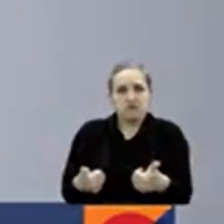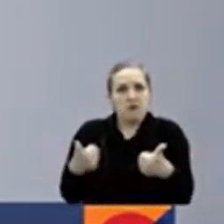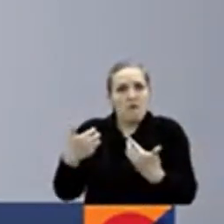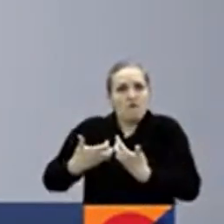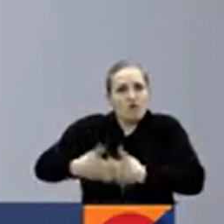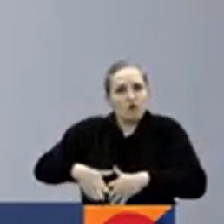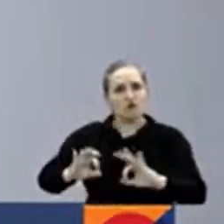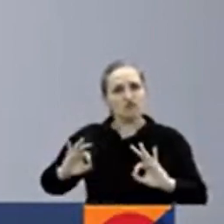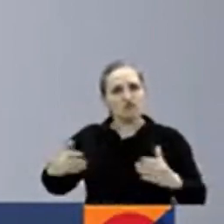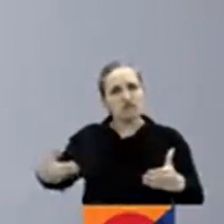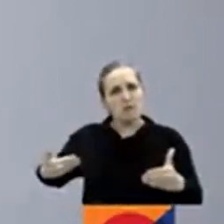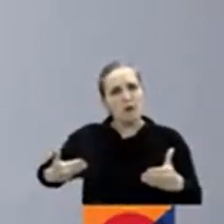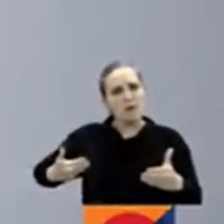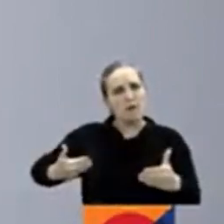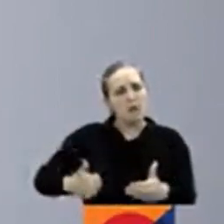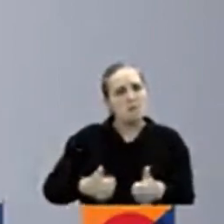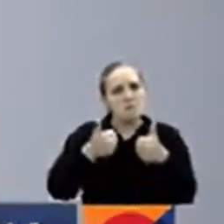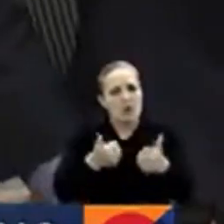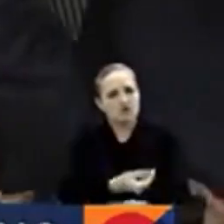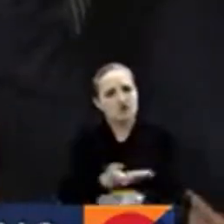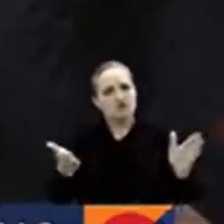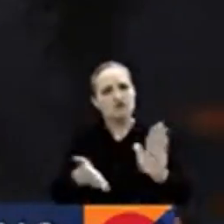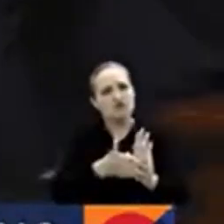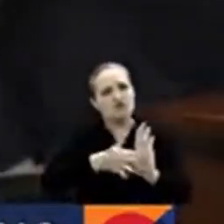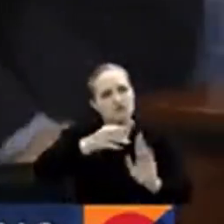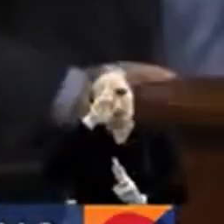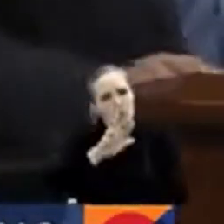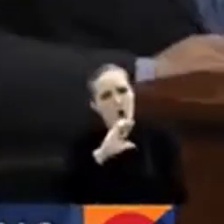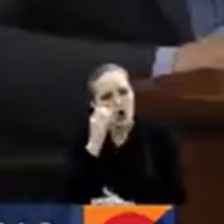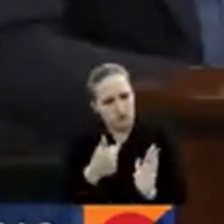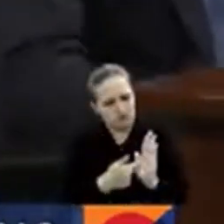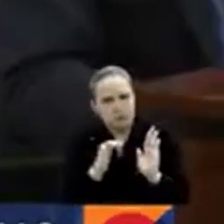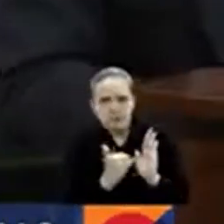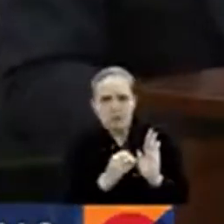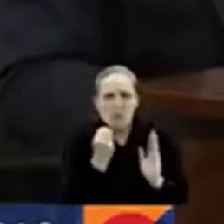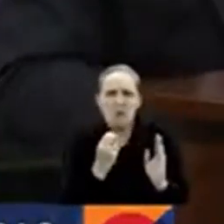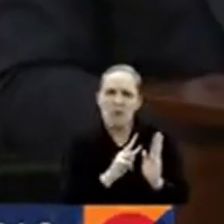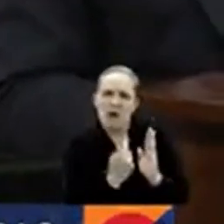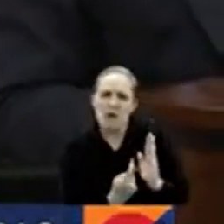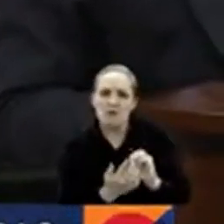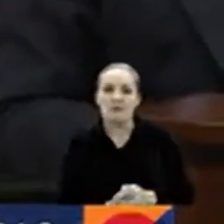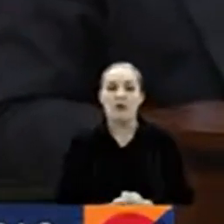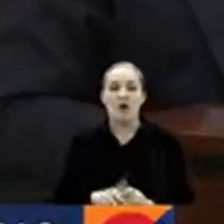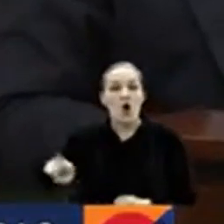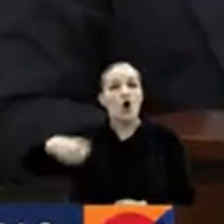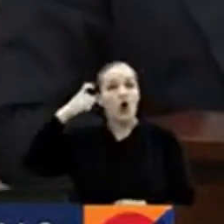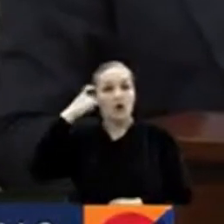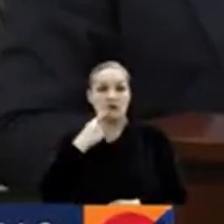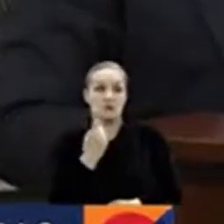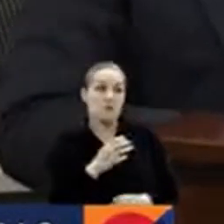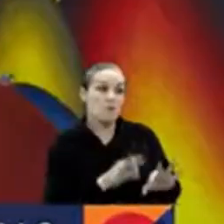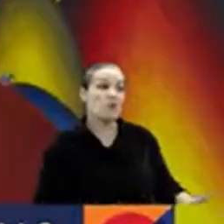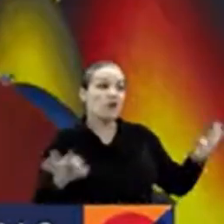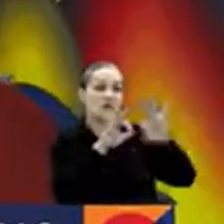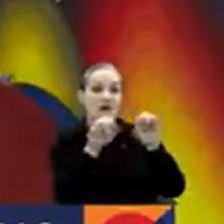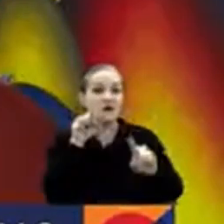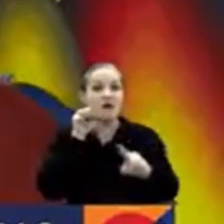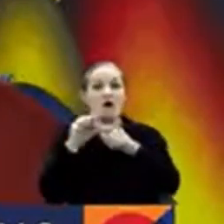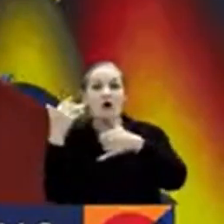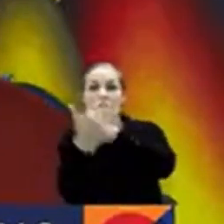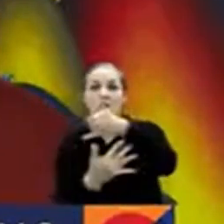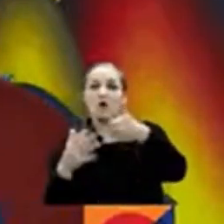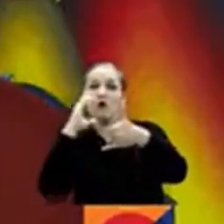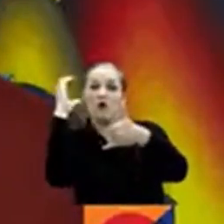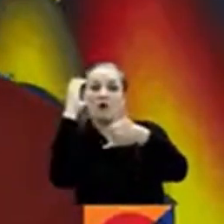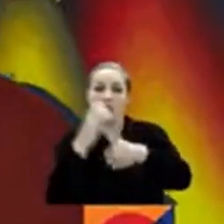garantía para todos los colombianos. Para el partido de gobierno, estas iniciativas son importantes para el país. Estamos